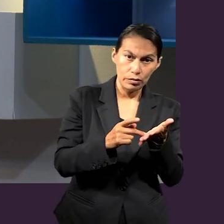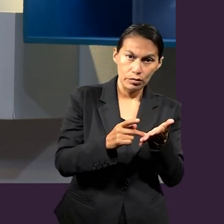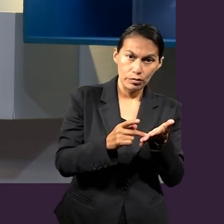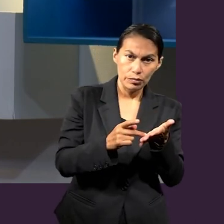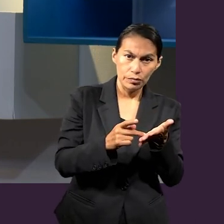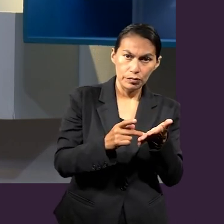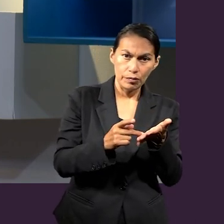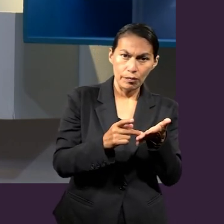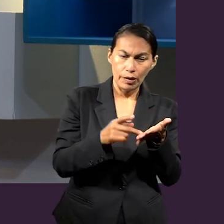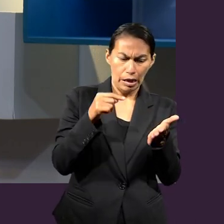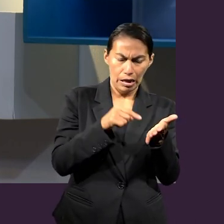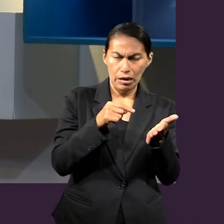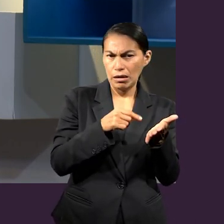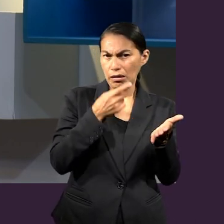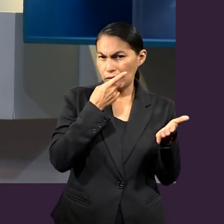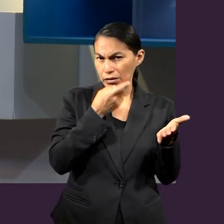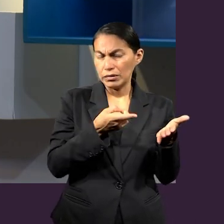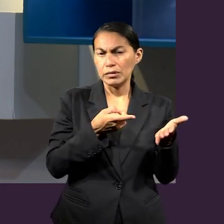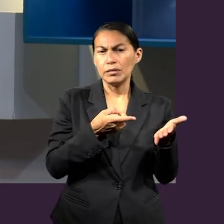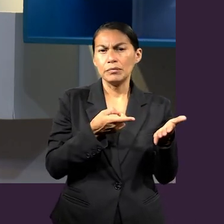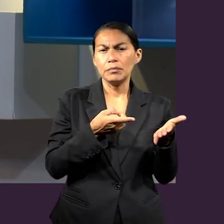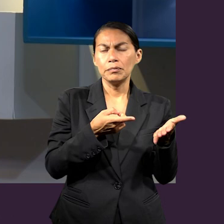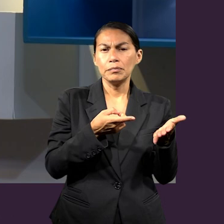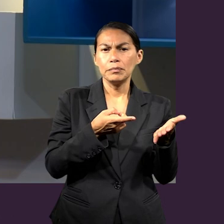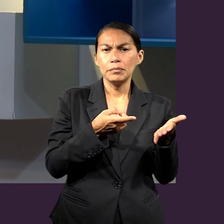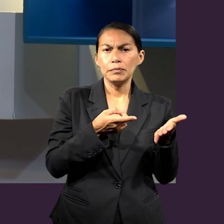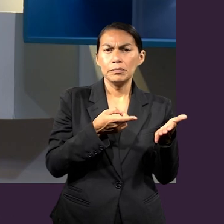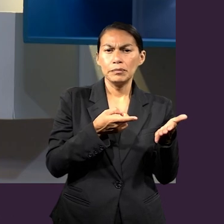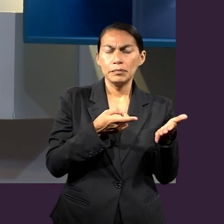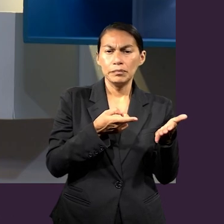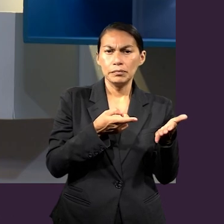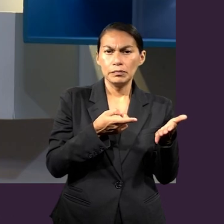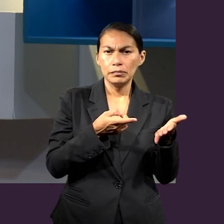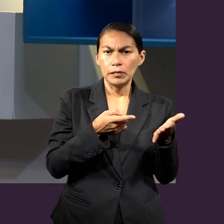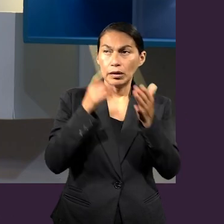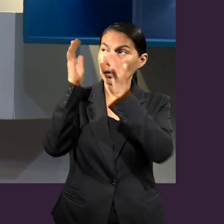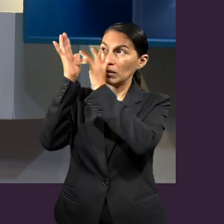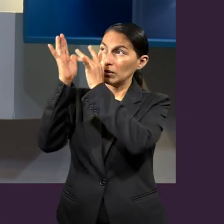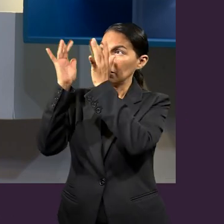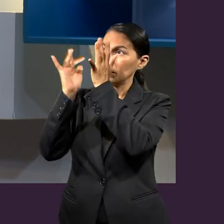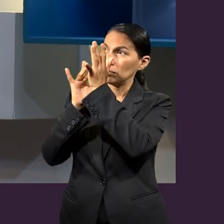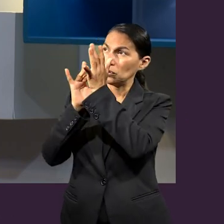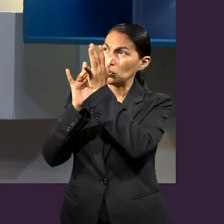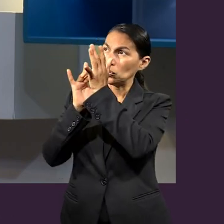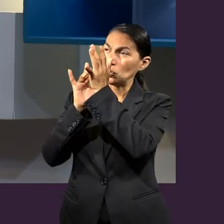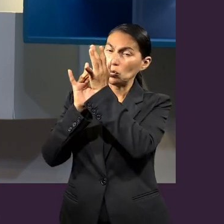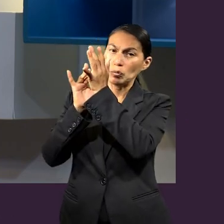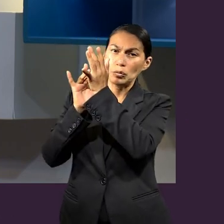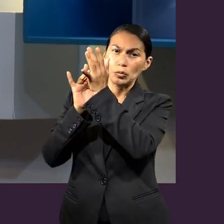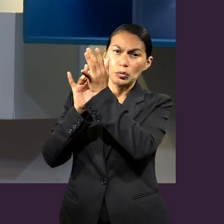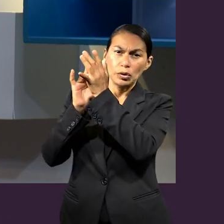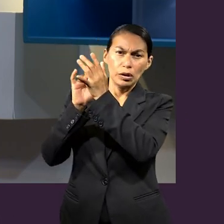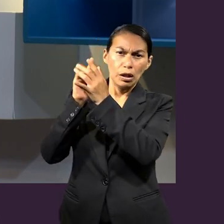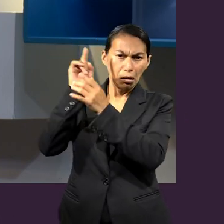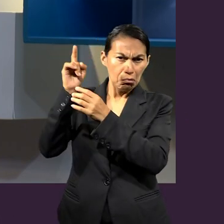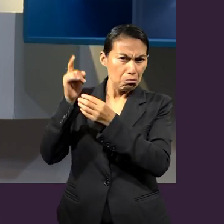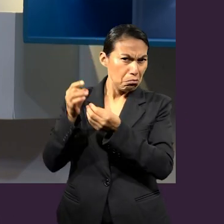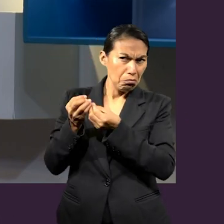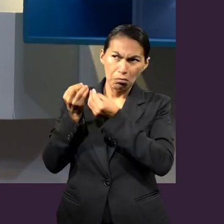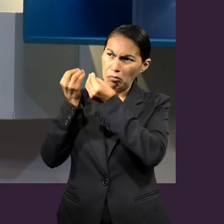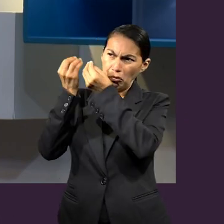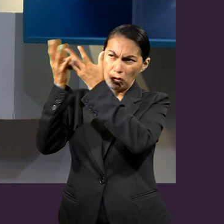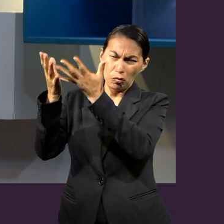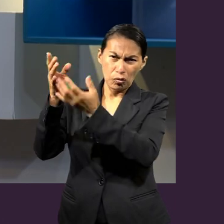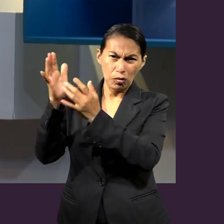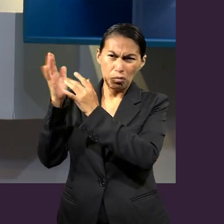porque Pablo termina la idea, en estos versículos que hemos estudiado esta semana, de que a Jesús se le dio todas las cosas,